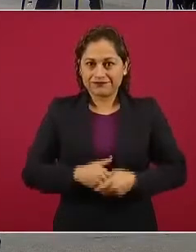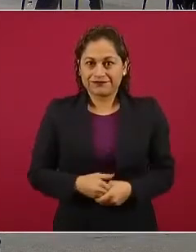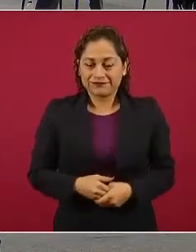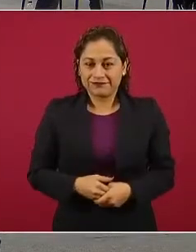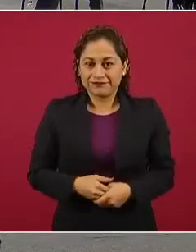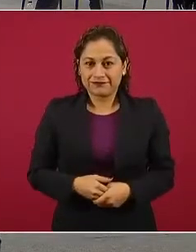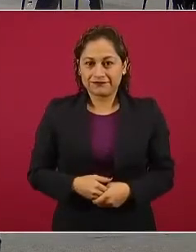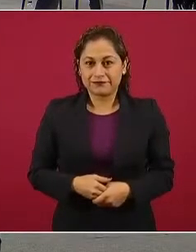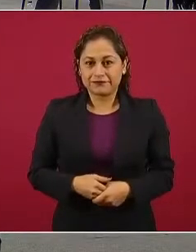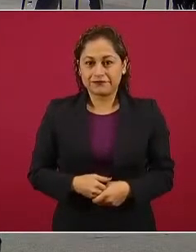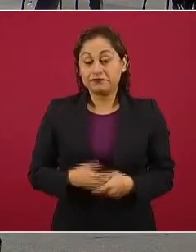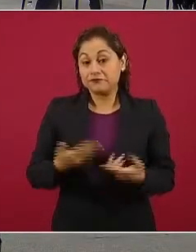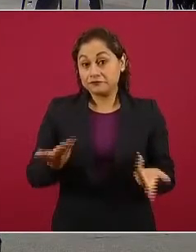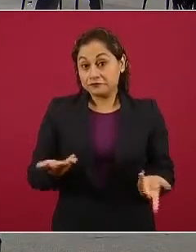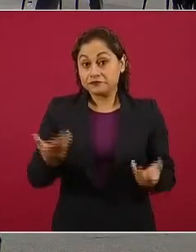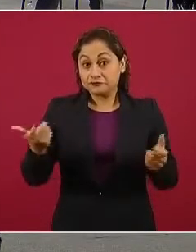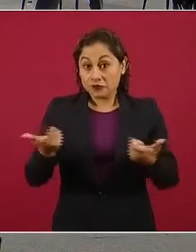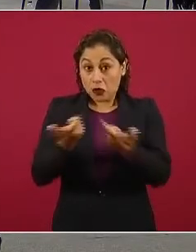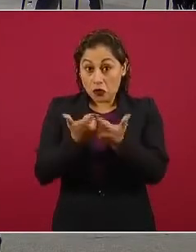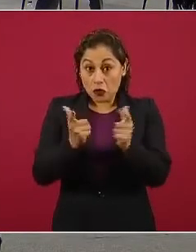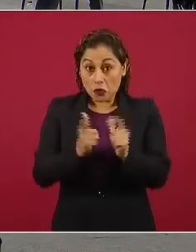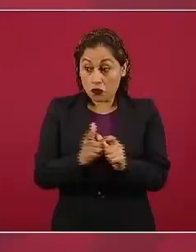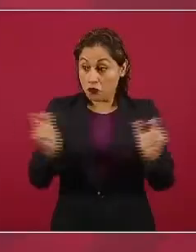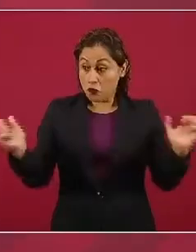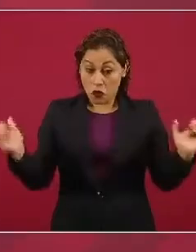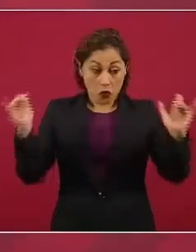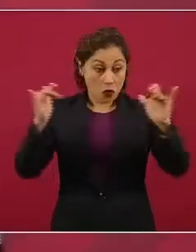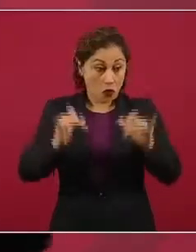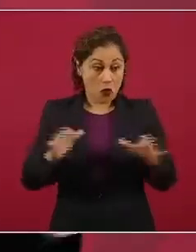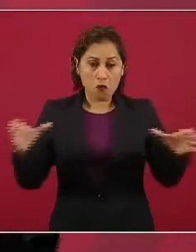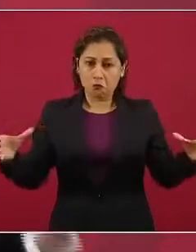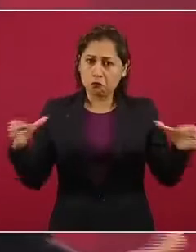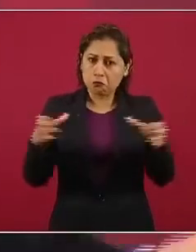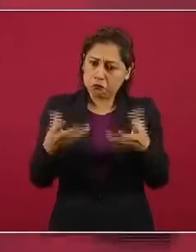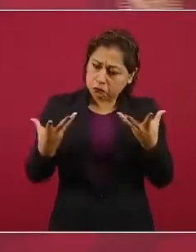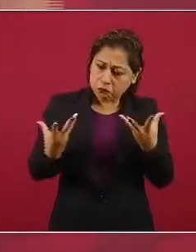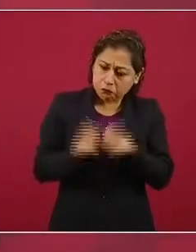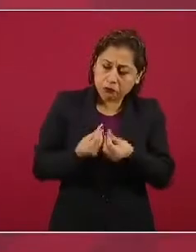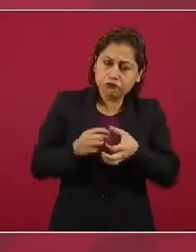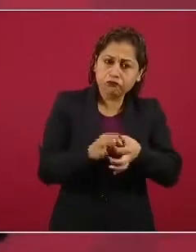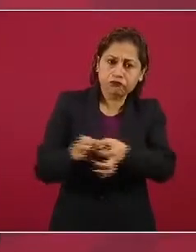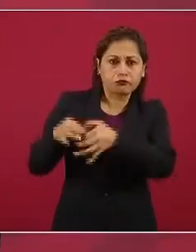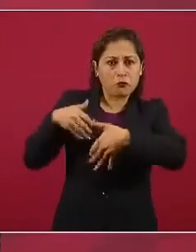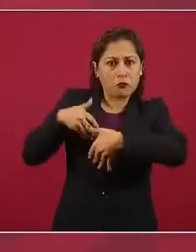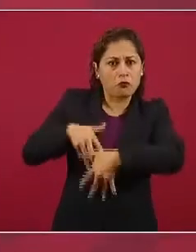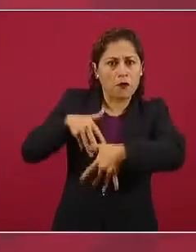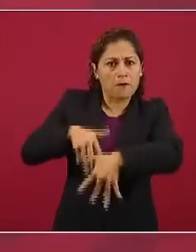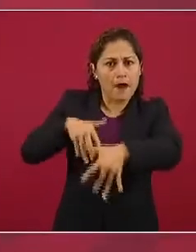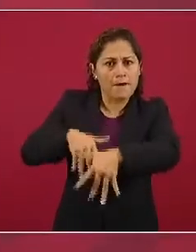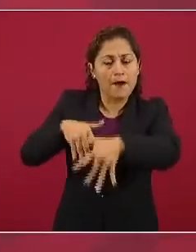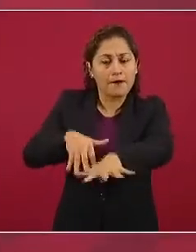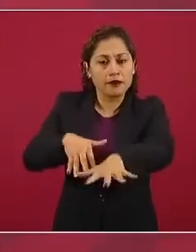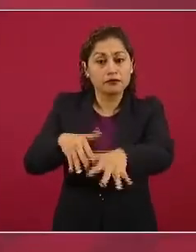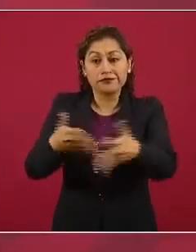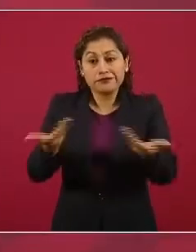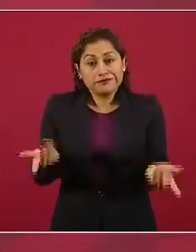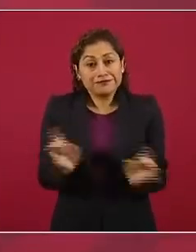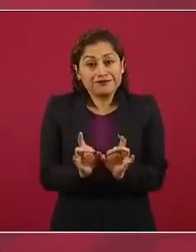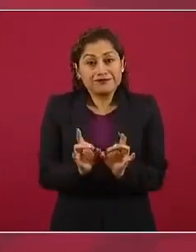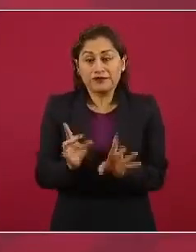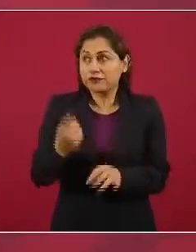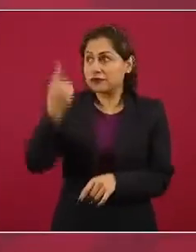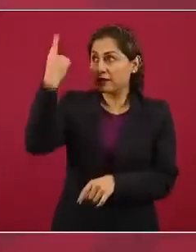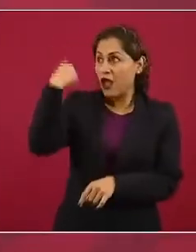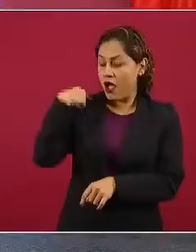todas las diferencias que existen, así lo vemos, así es nuestro país. Hay momentos en donde tener a gente de fuera